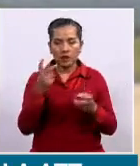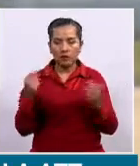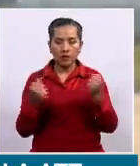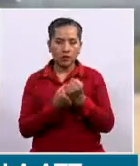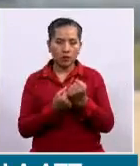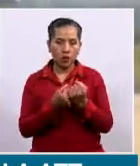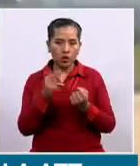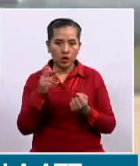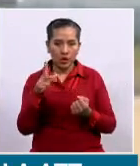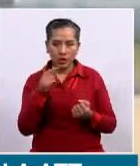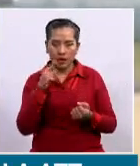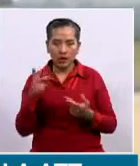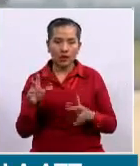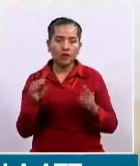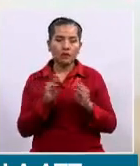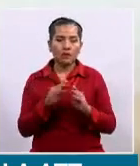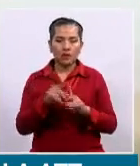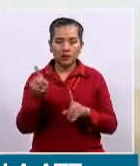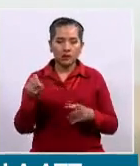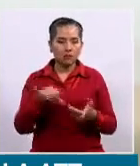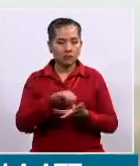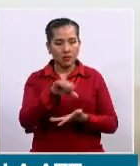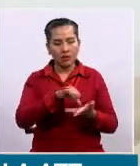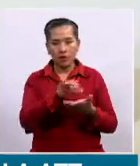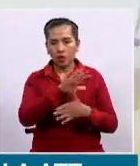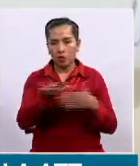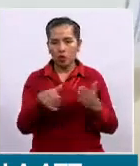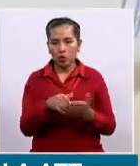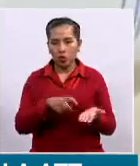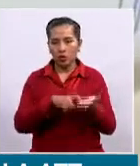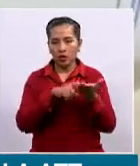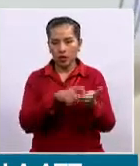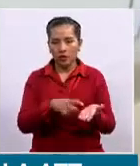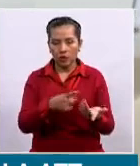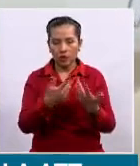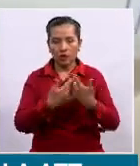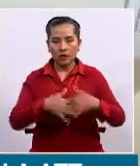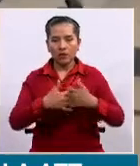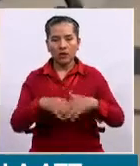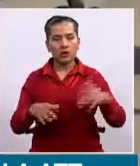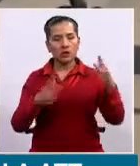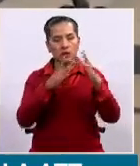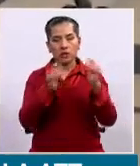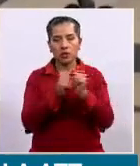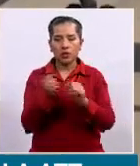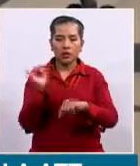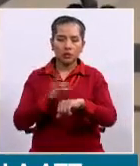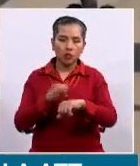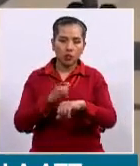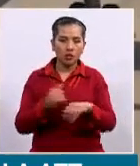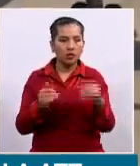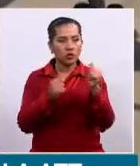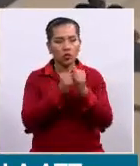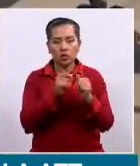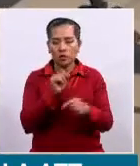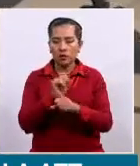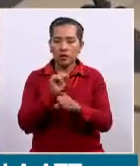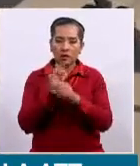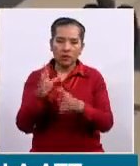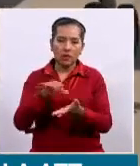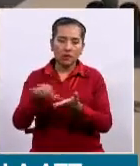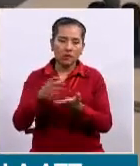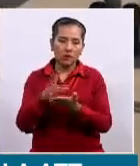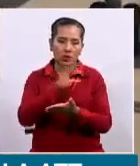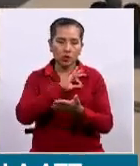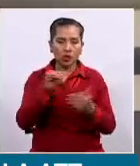que iba a pagar todas las deudas que la empresa tenía con el Estado, con impuestos, con sus trabajadores, con